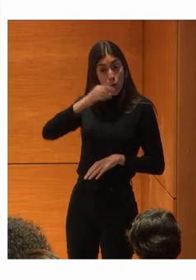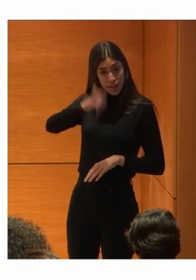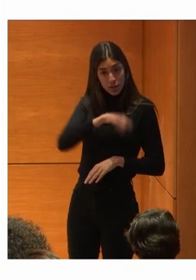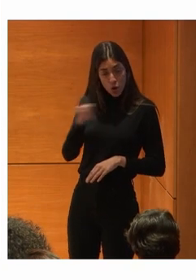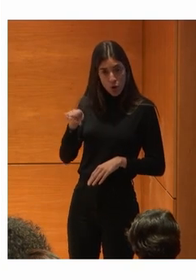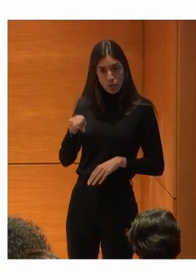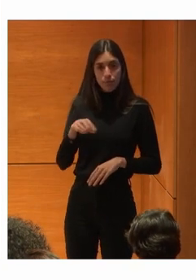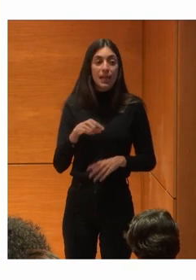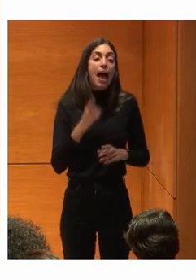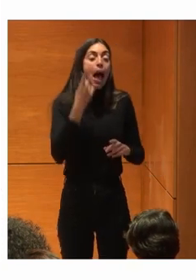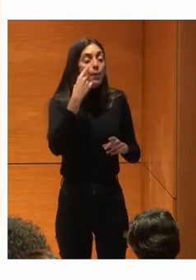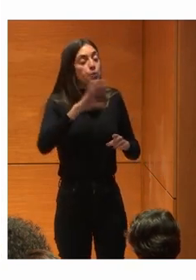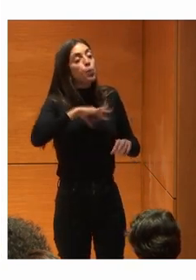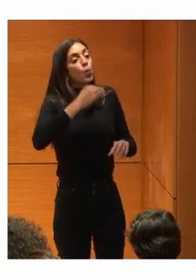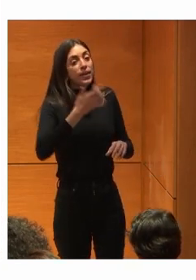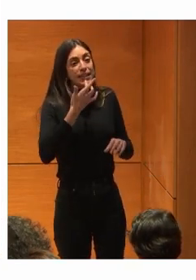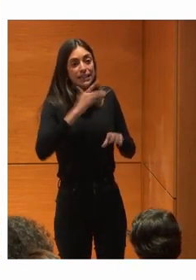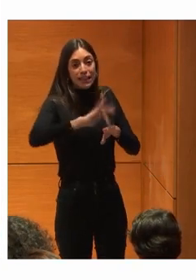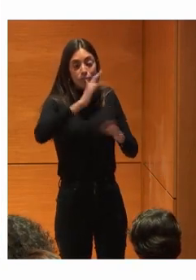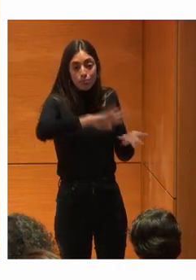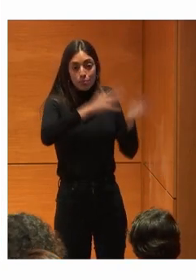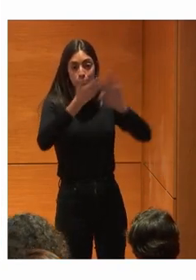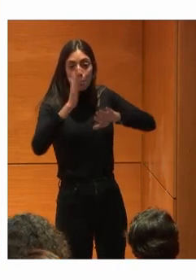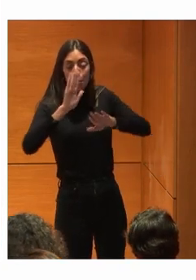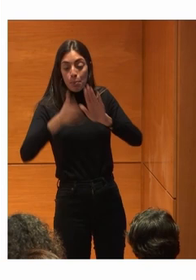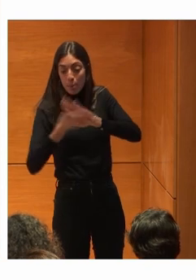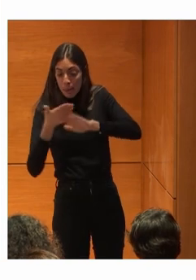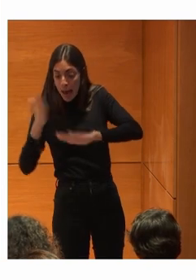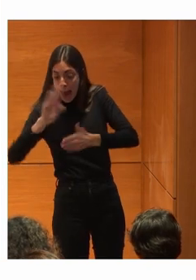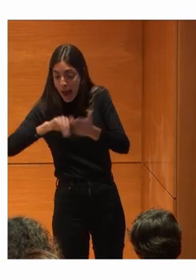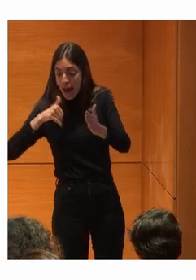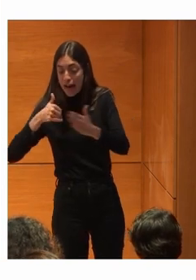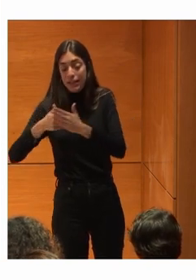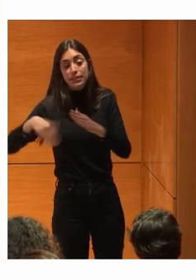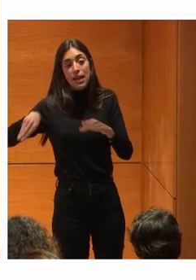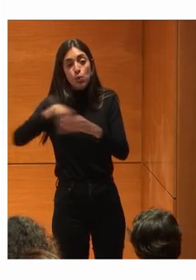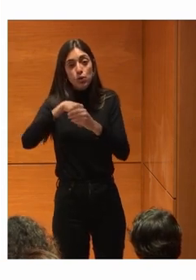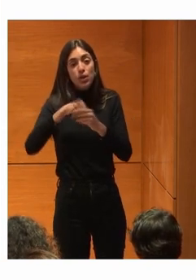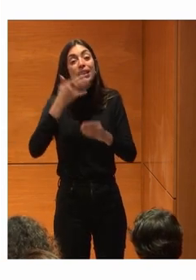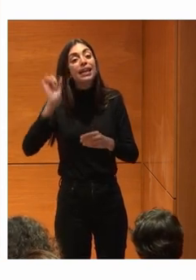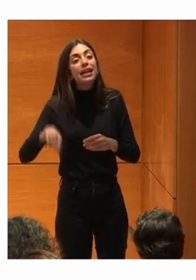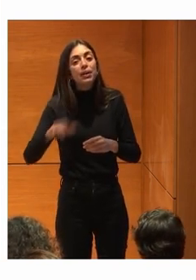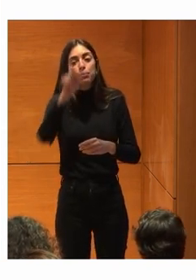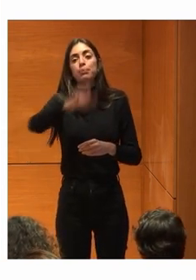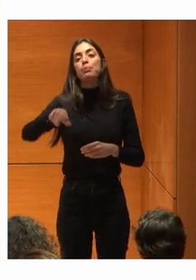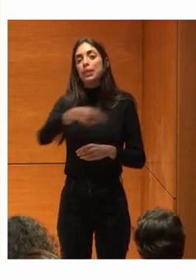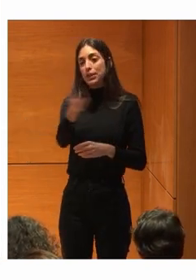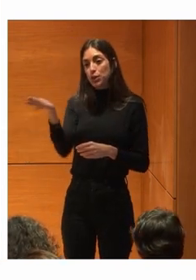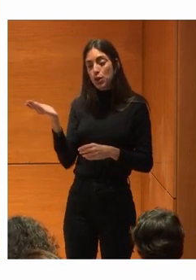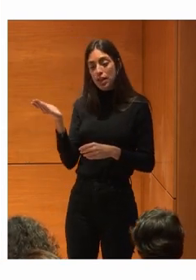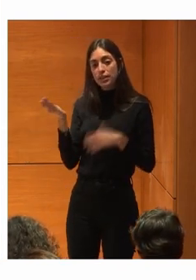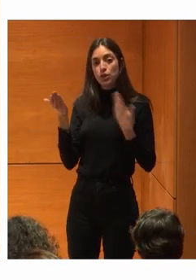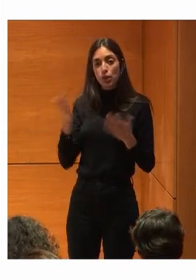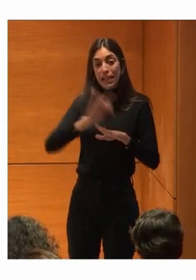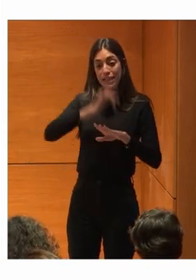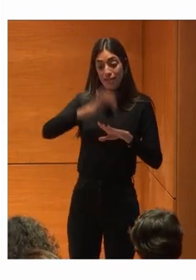vosotros En el lema Transformación digital Para la inclusión ¿De quién? De las personas Entonces La transformación digital